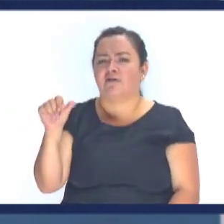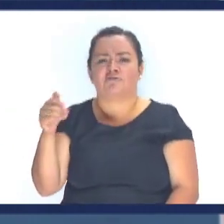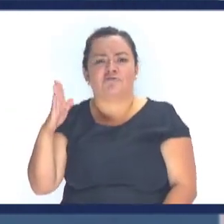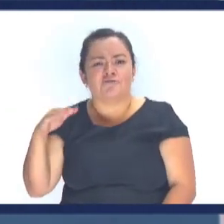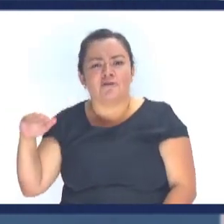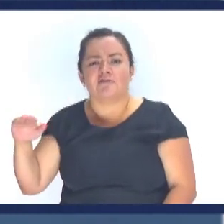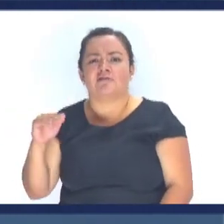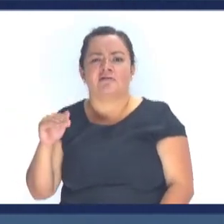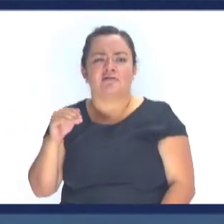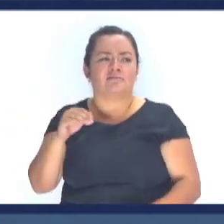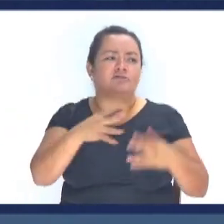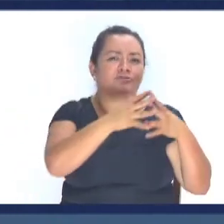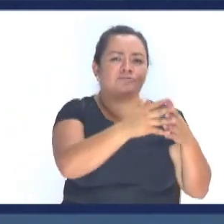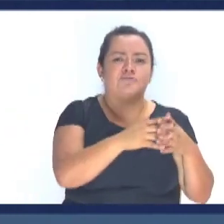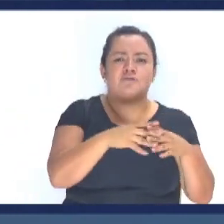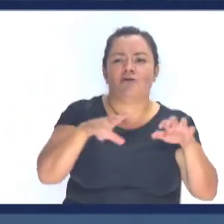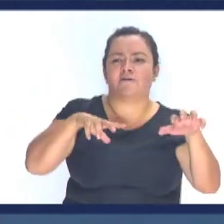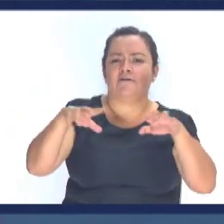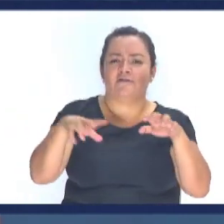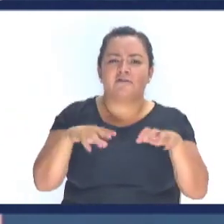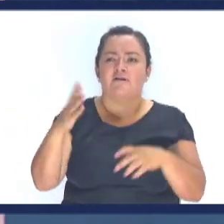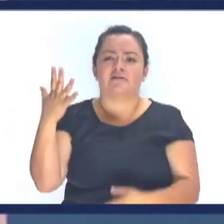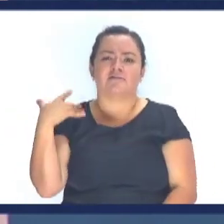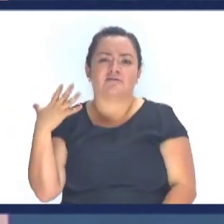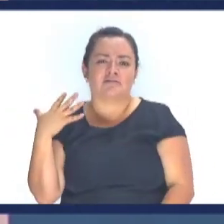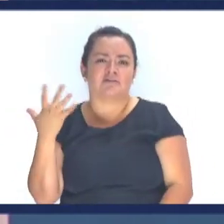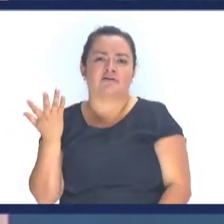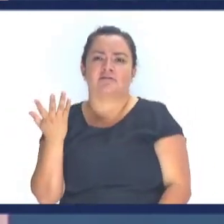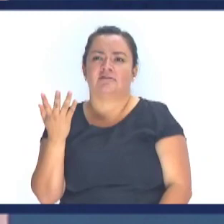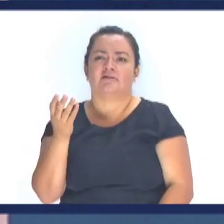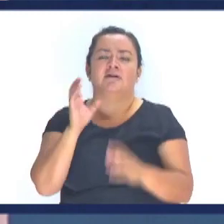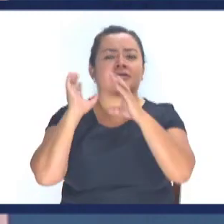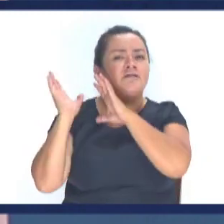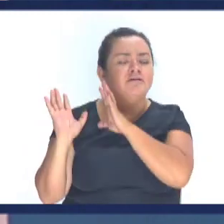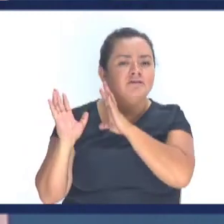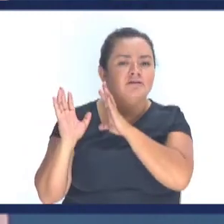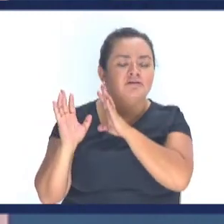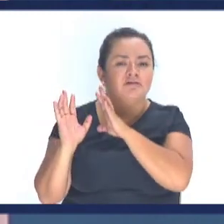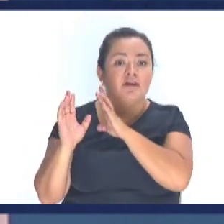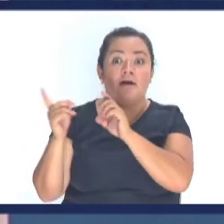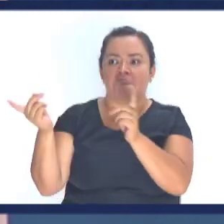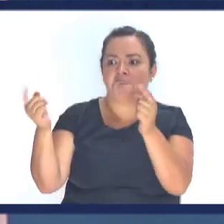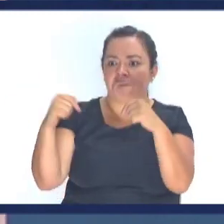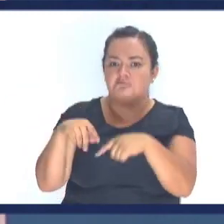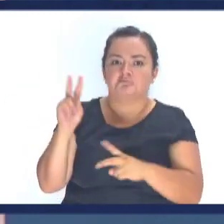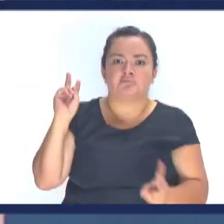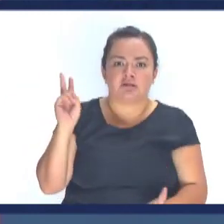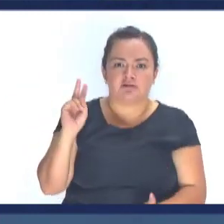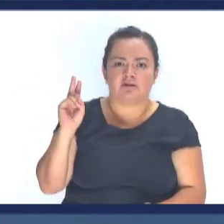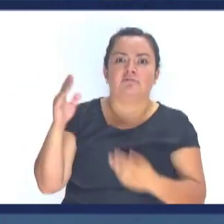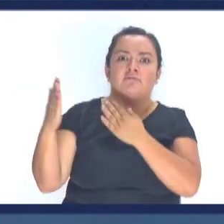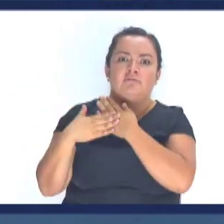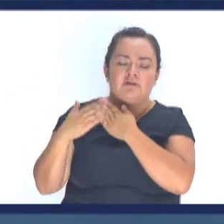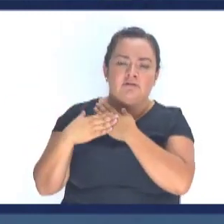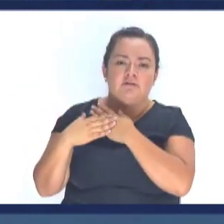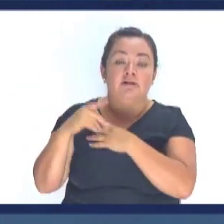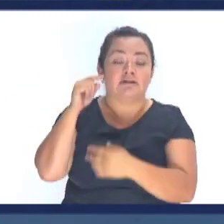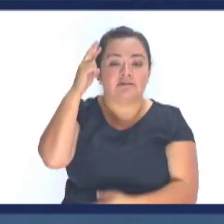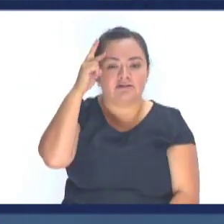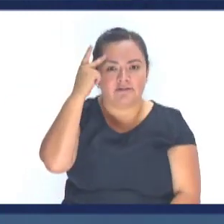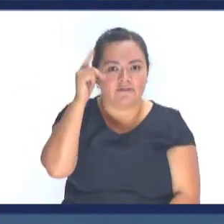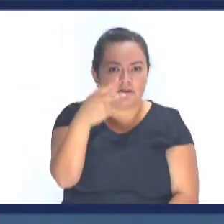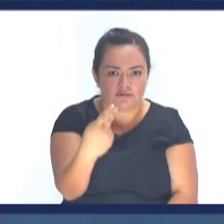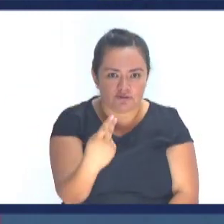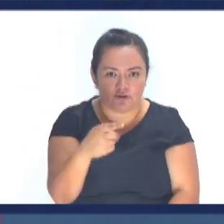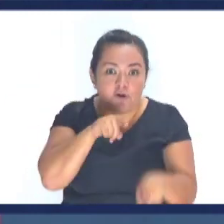Marcos A ti te llamó En La Unión A ti te llamó En San Miguel A ti te llamó En Son Sonat A mí me llamó A San Salvador No me llamó A otro lugar O sea que tú